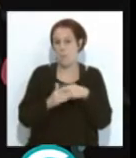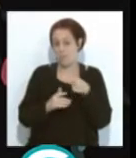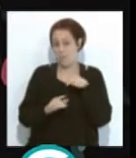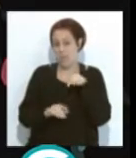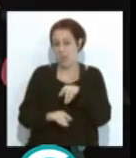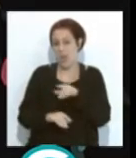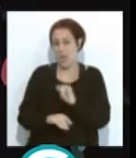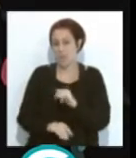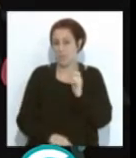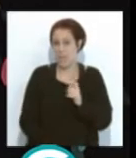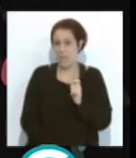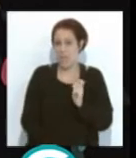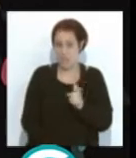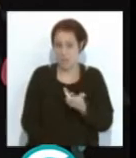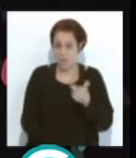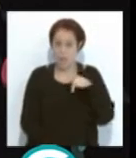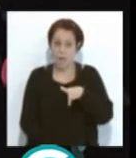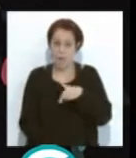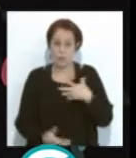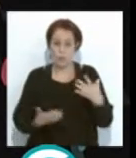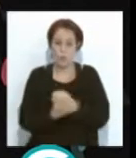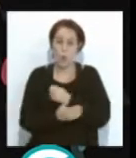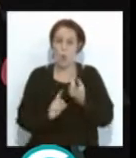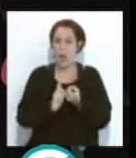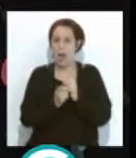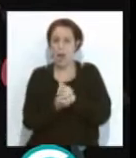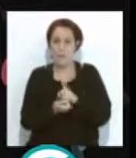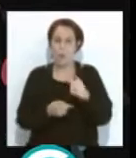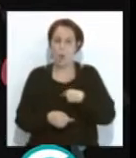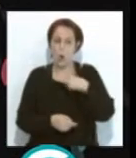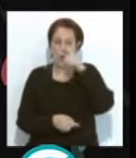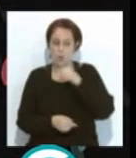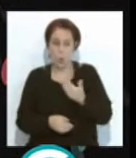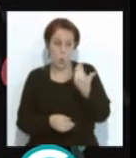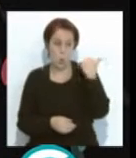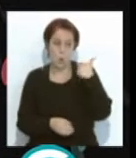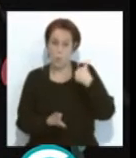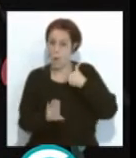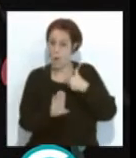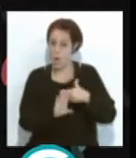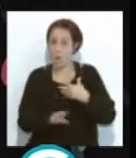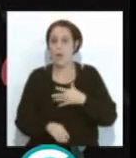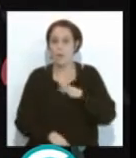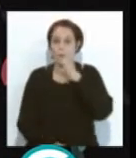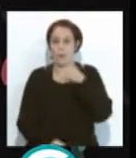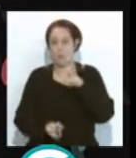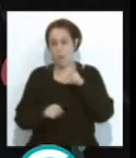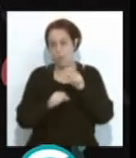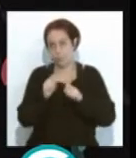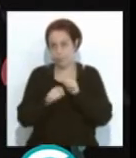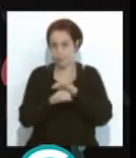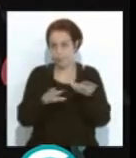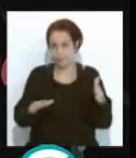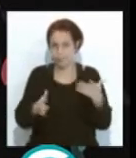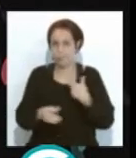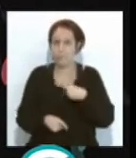supone que a dónde iba a llegar todo después de los cambios y después del último año, salvo por el tema de la pandemia, que parece